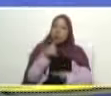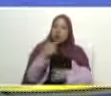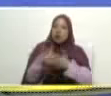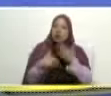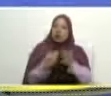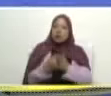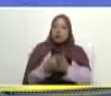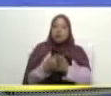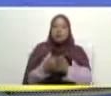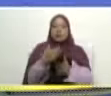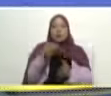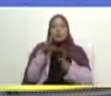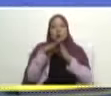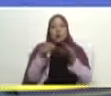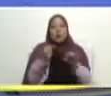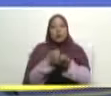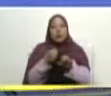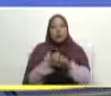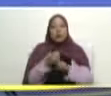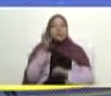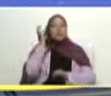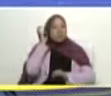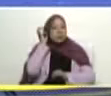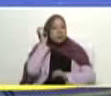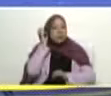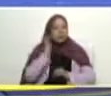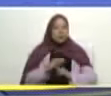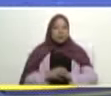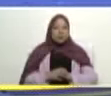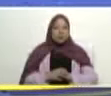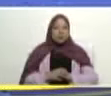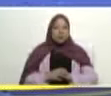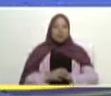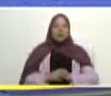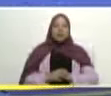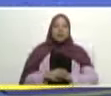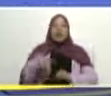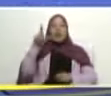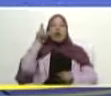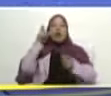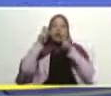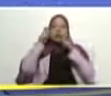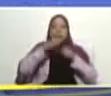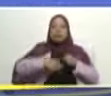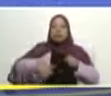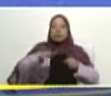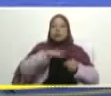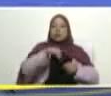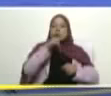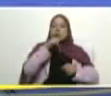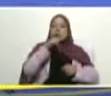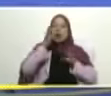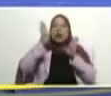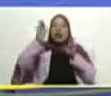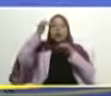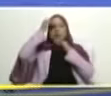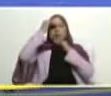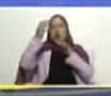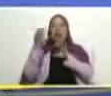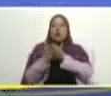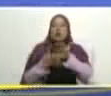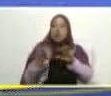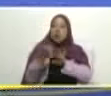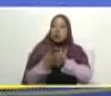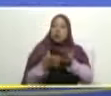a que les lleguen a todos y todas ir a oír al pueblo a atenderlo a resolver